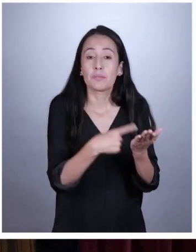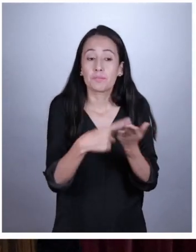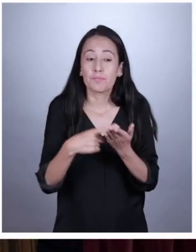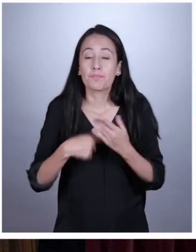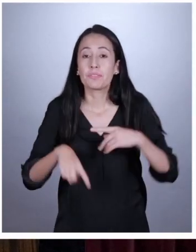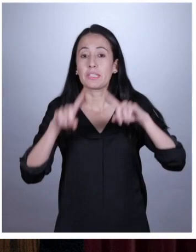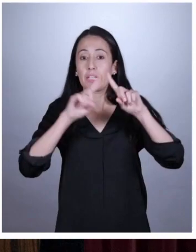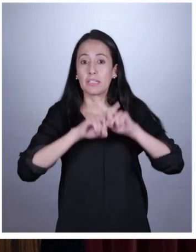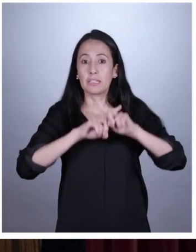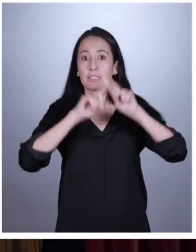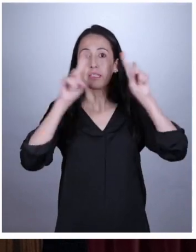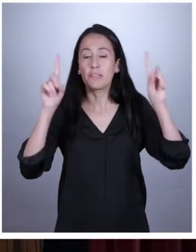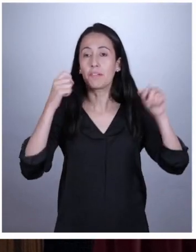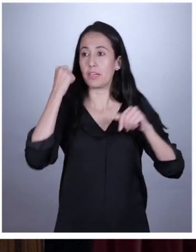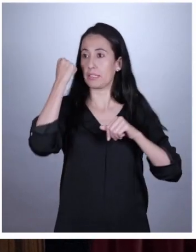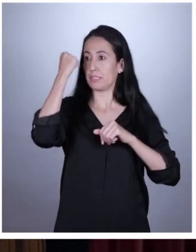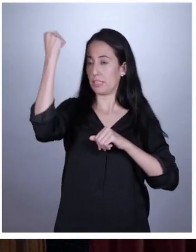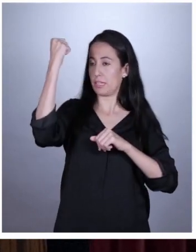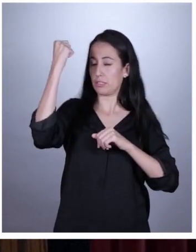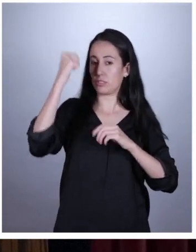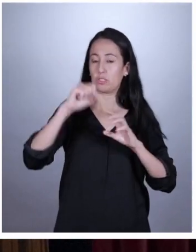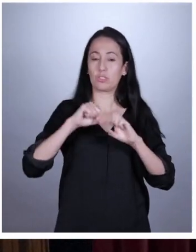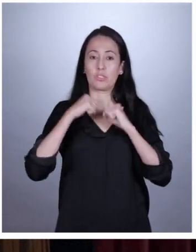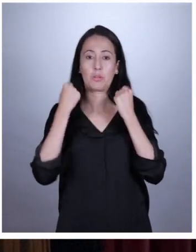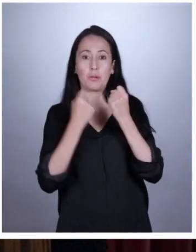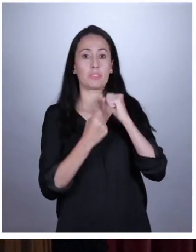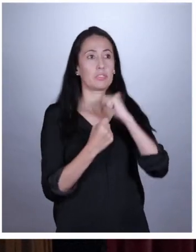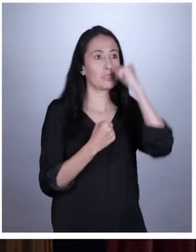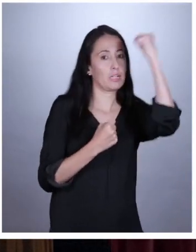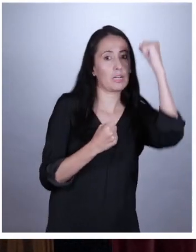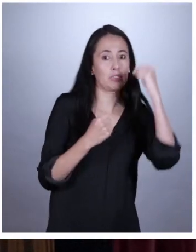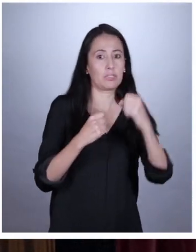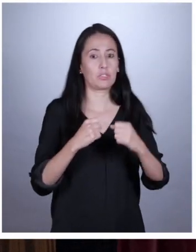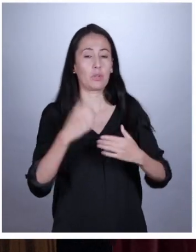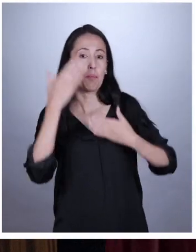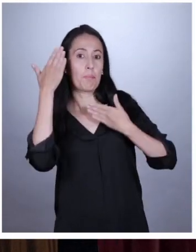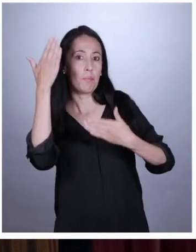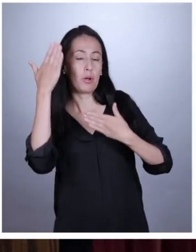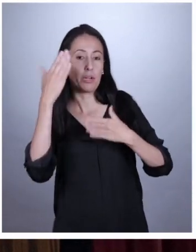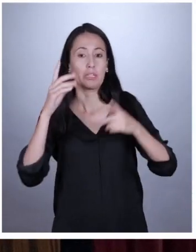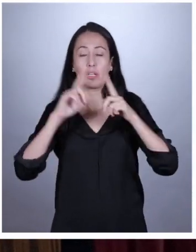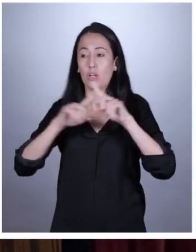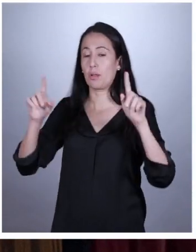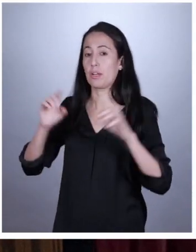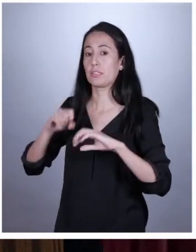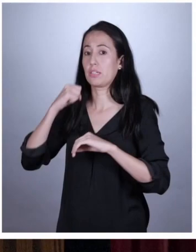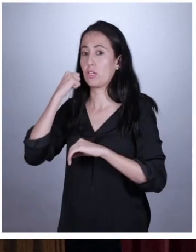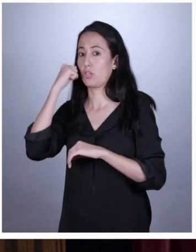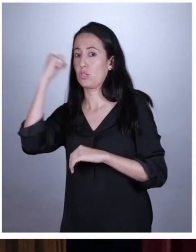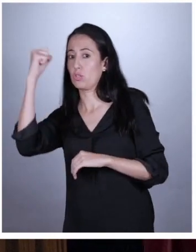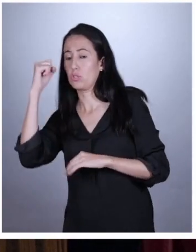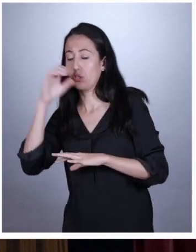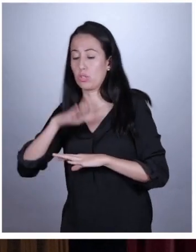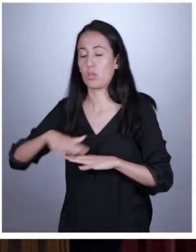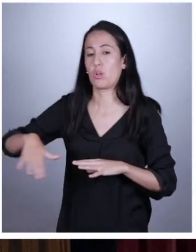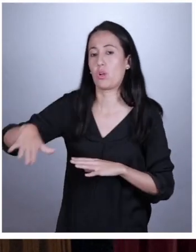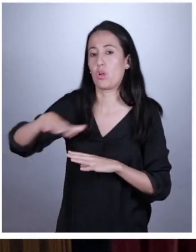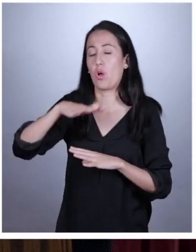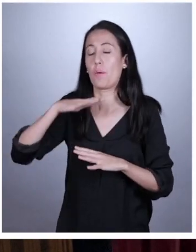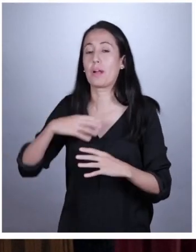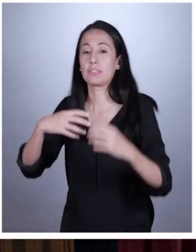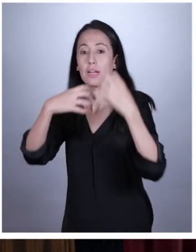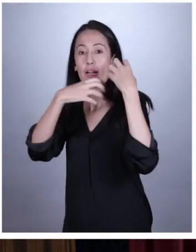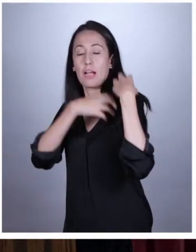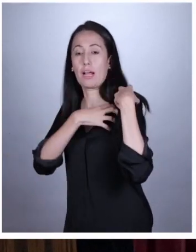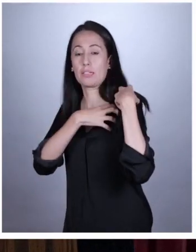que dejar en claro que hay diferencias entre los derechos civiles y los derechos políticos. Sí, sí. Claro que sí. Los derechos civiles son aquellos que